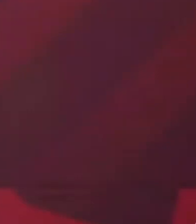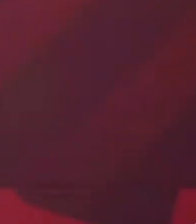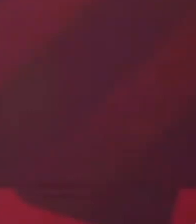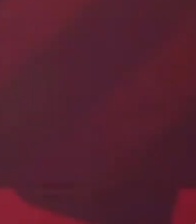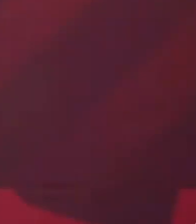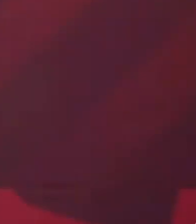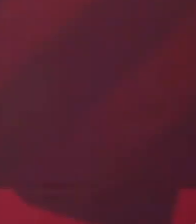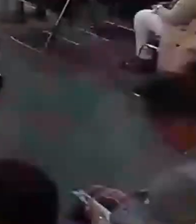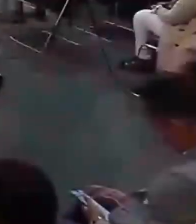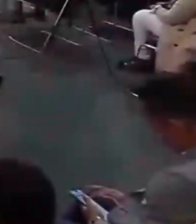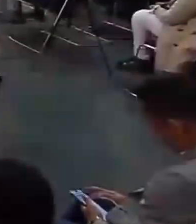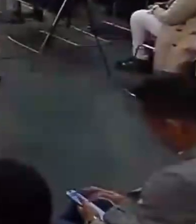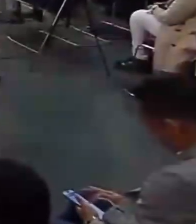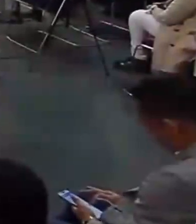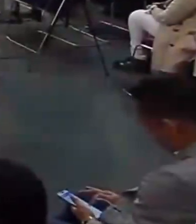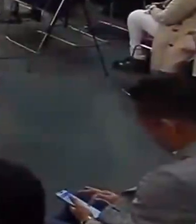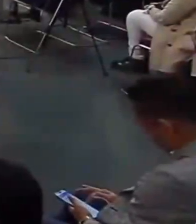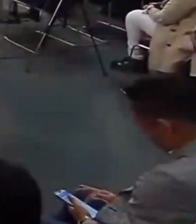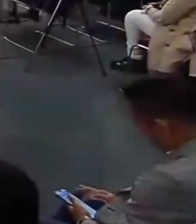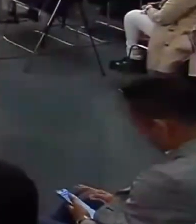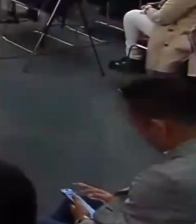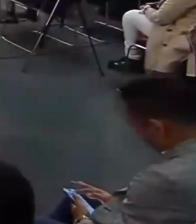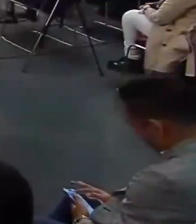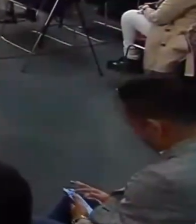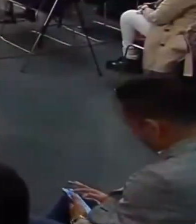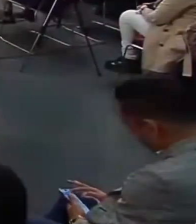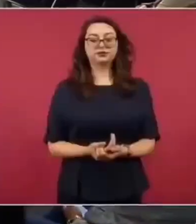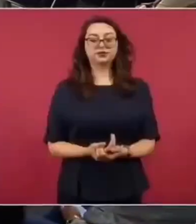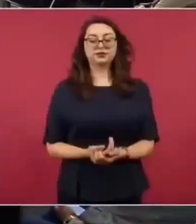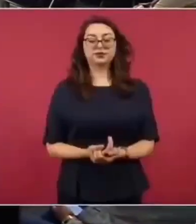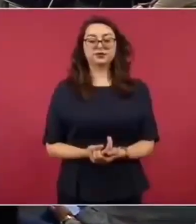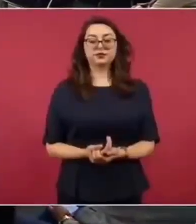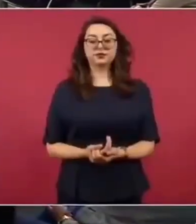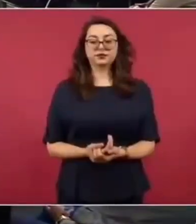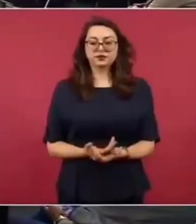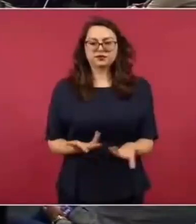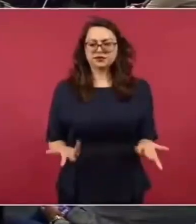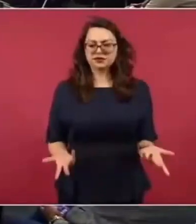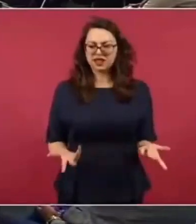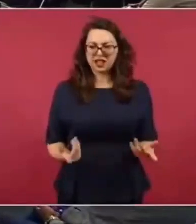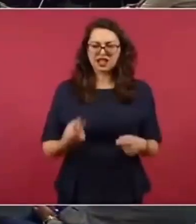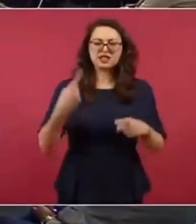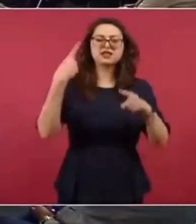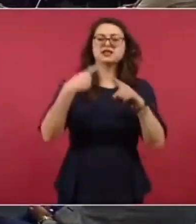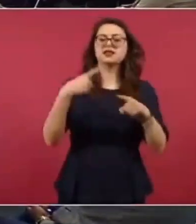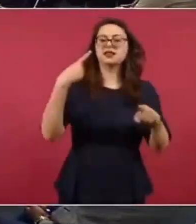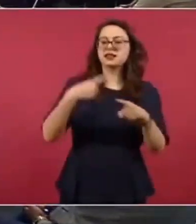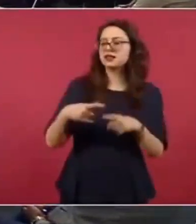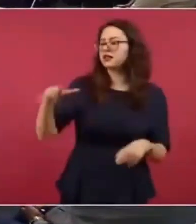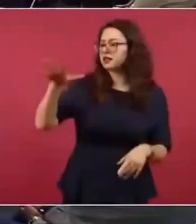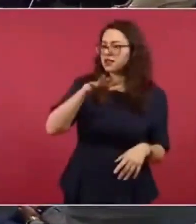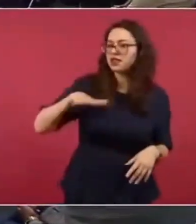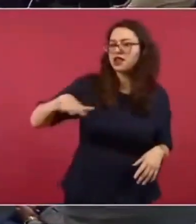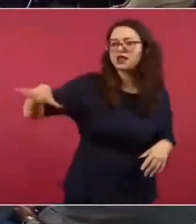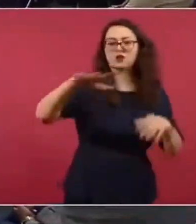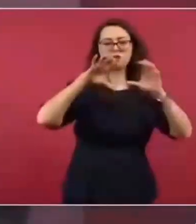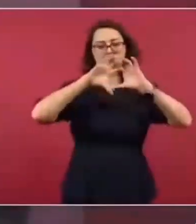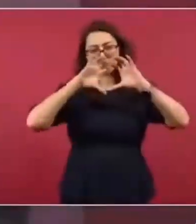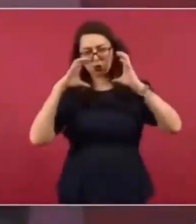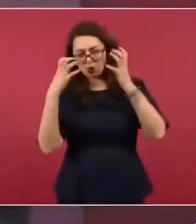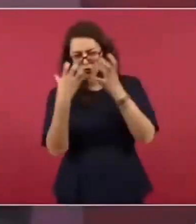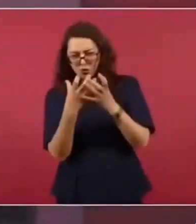Pues la oligarquía que significa también, de acuerdo a la definición aristotélica,